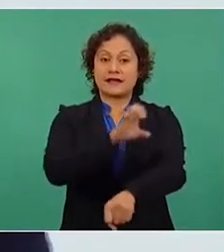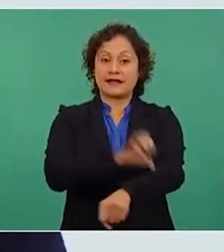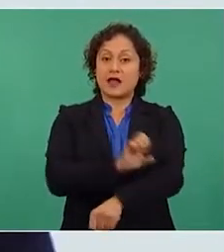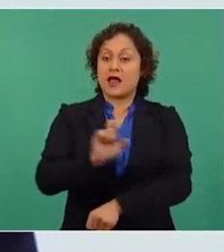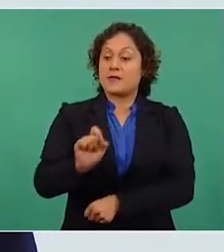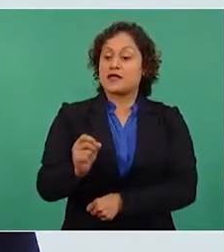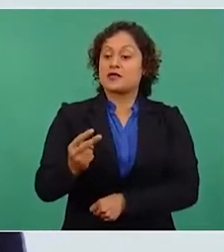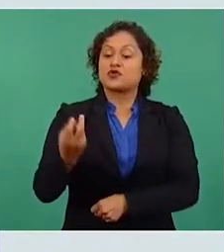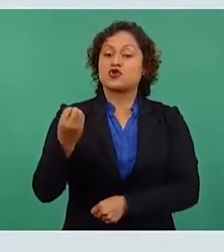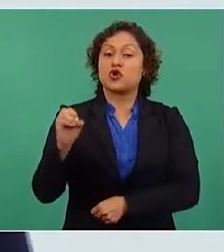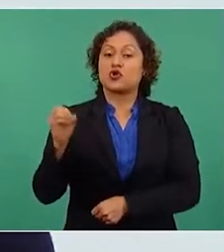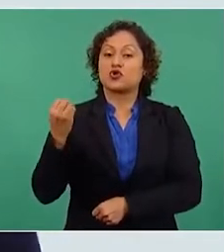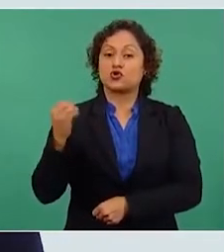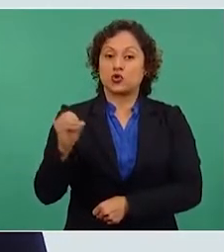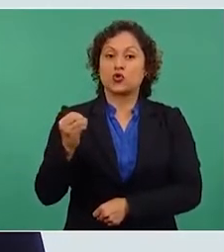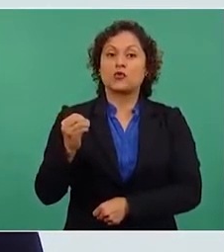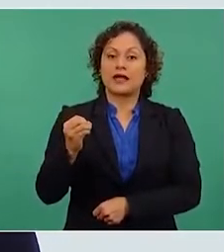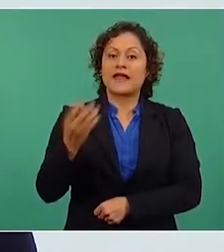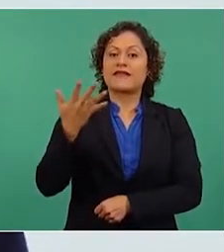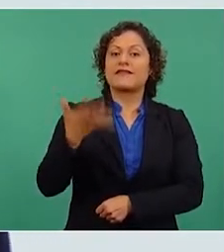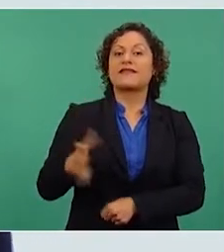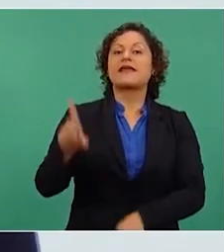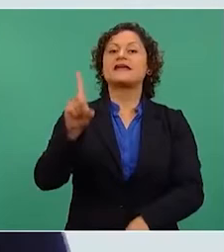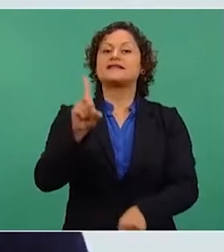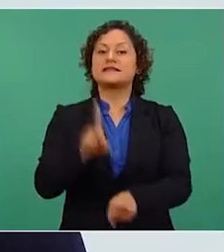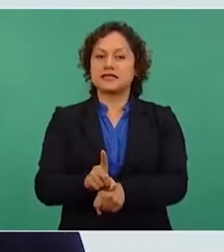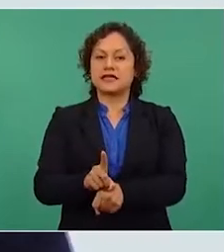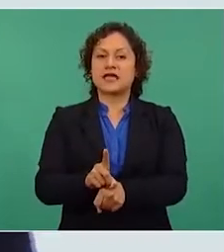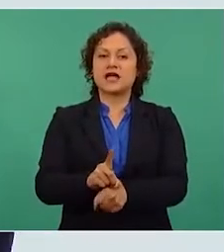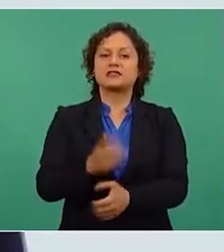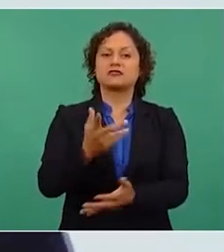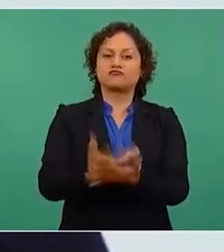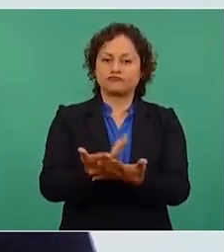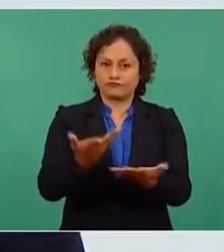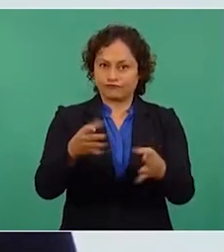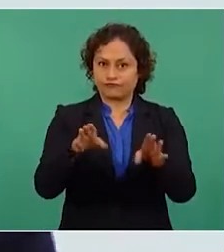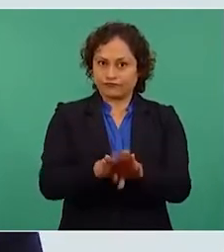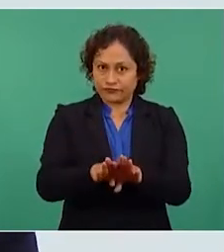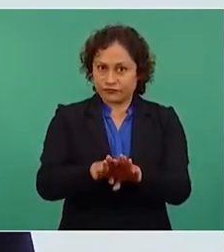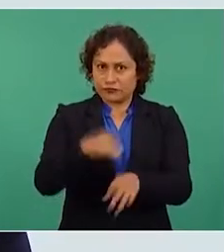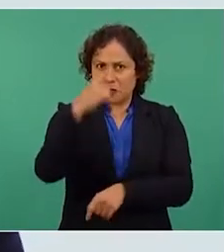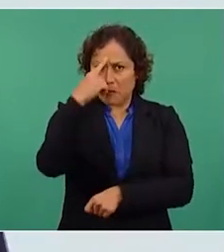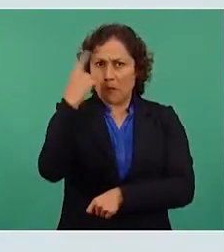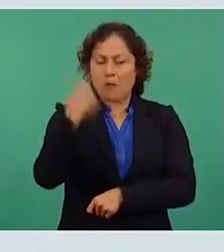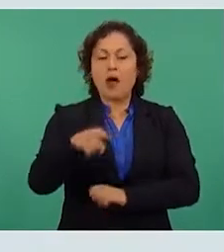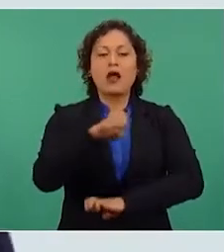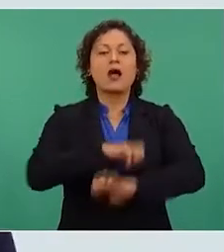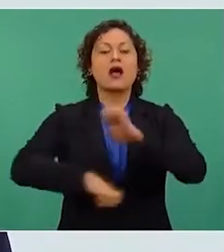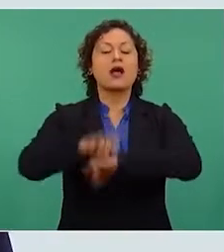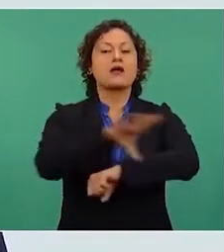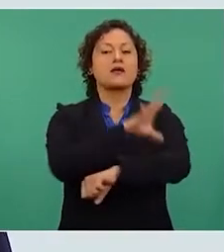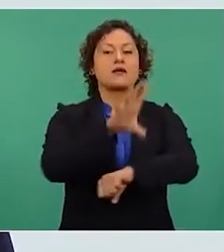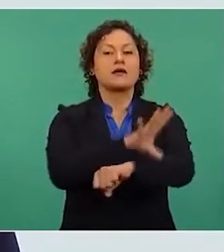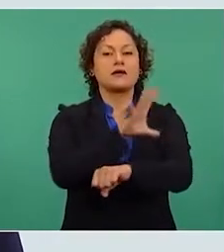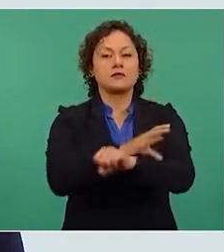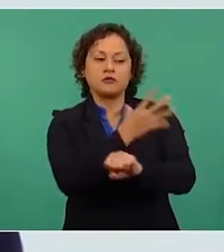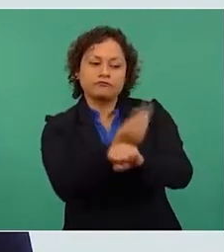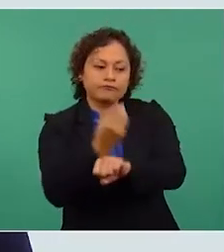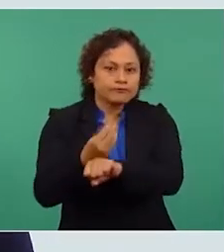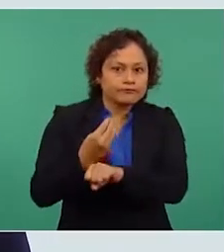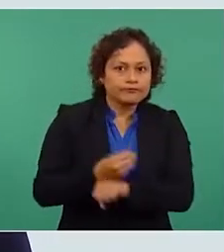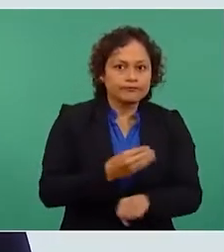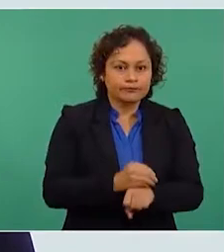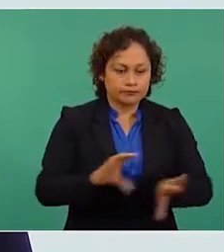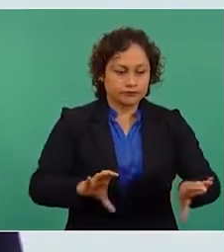realizó un paro programado de 10 días de la central nuclear para efectuar el mantenimiento preventivo de la unidad